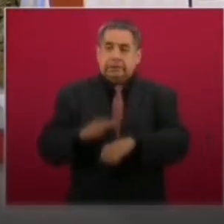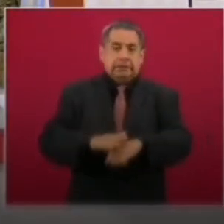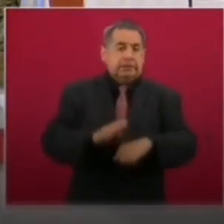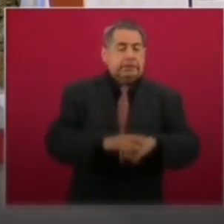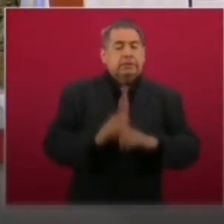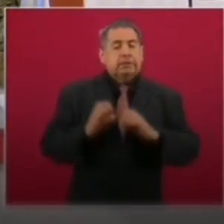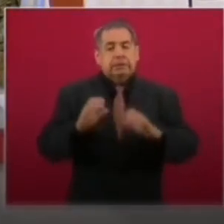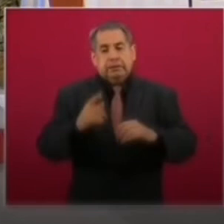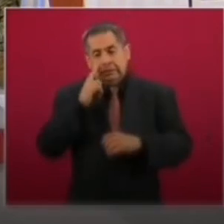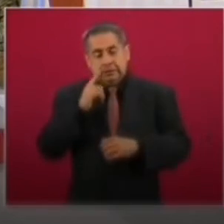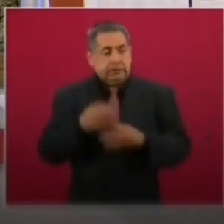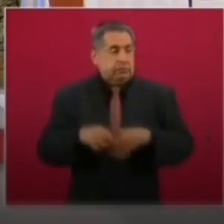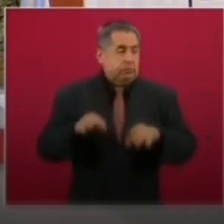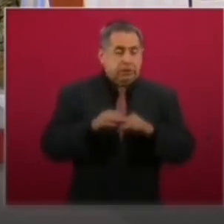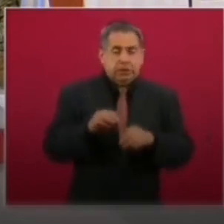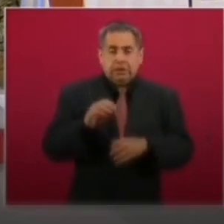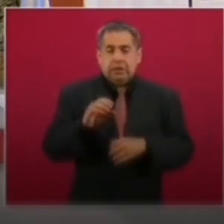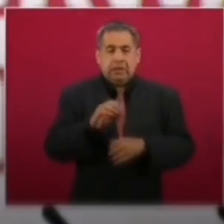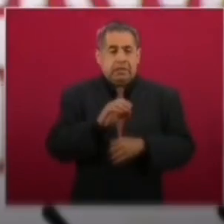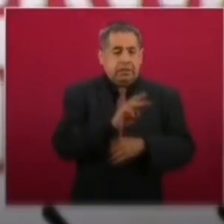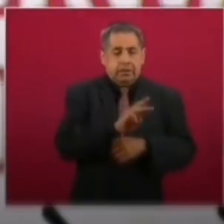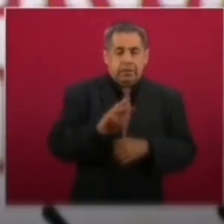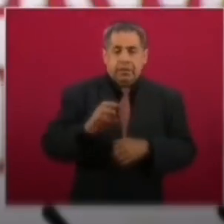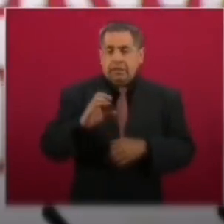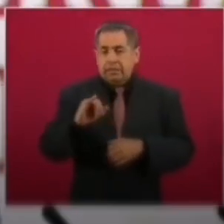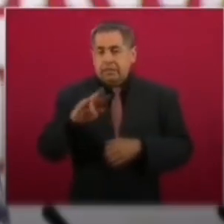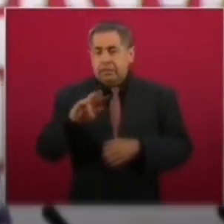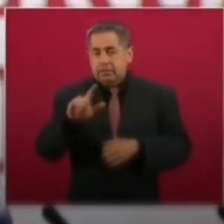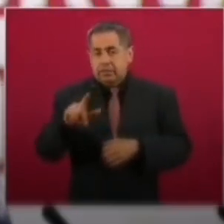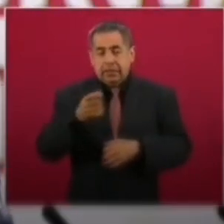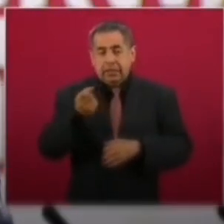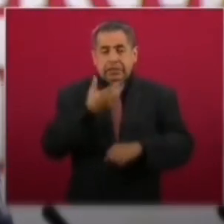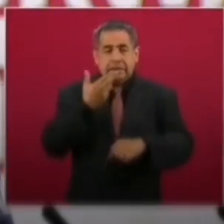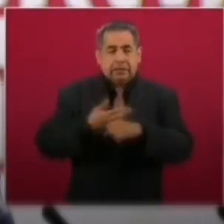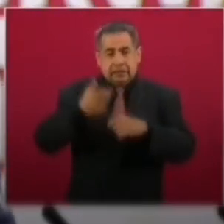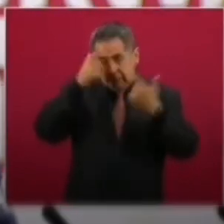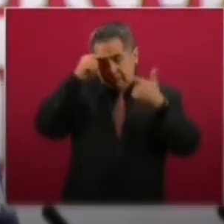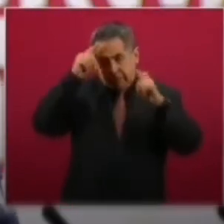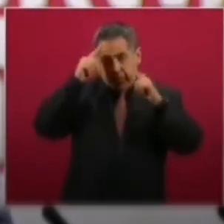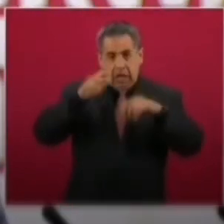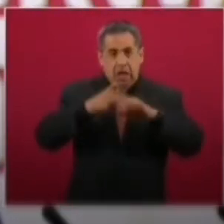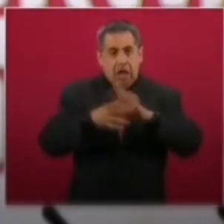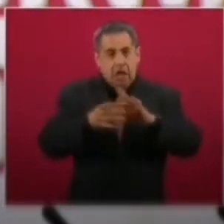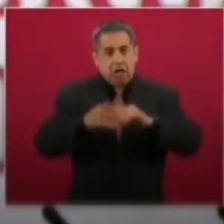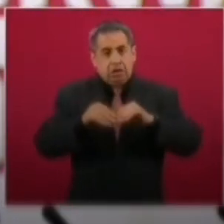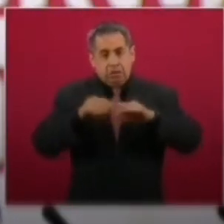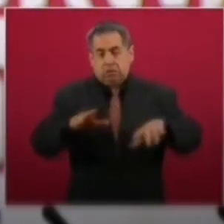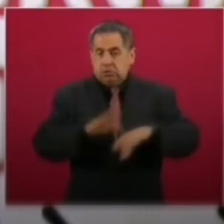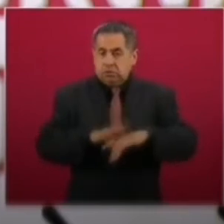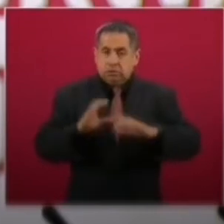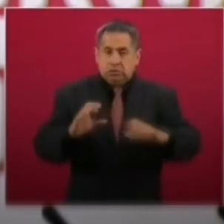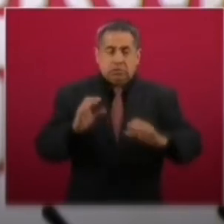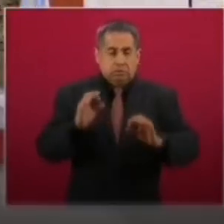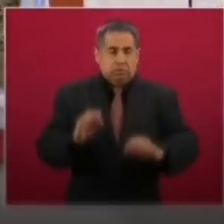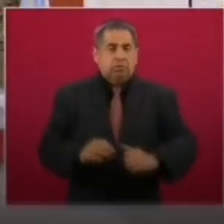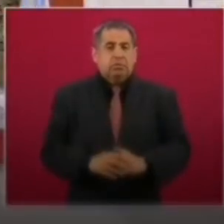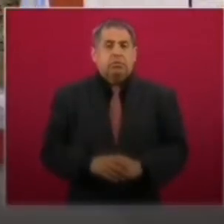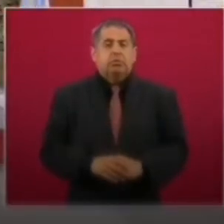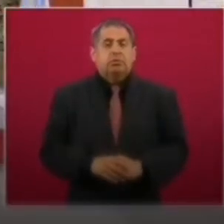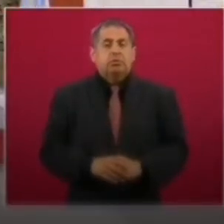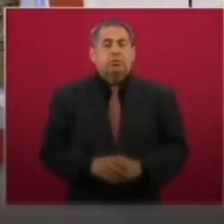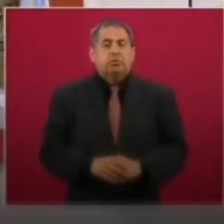consulten las páginas disponibles de protección civil y de la Secretaría de Marina para que tengan información fidedigna.